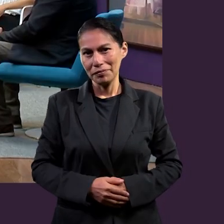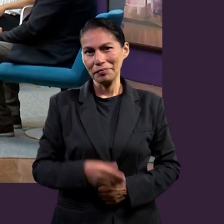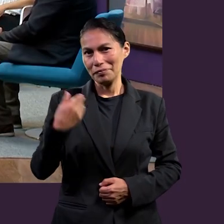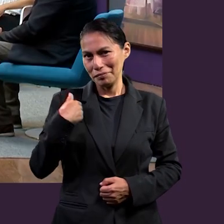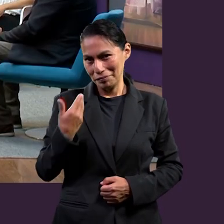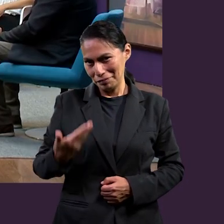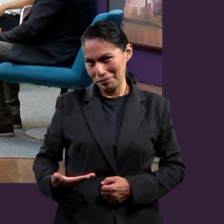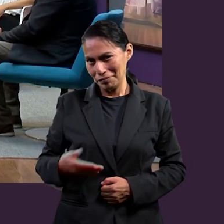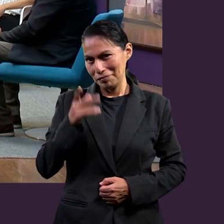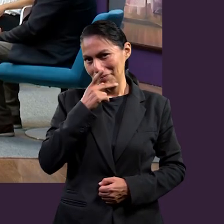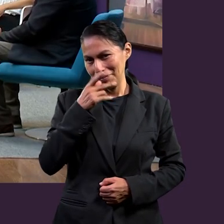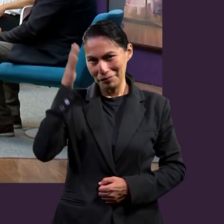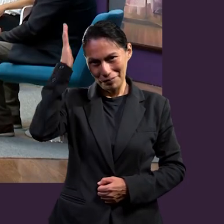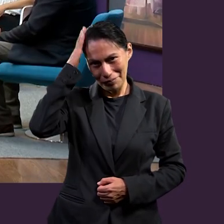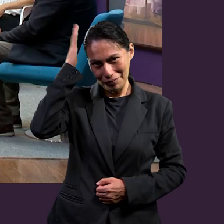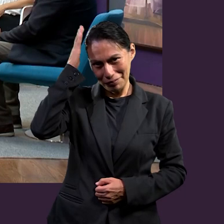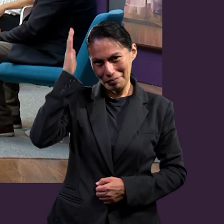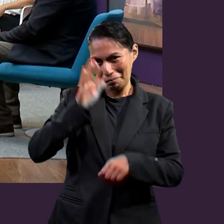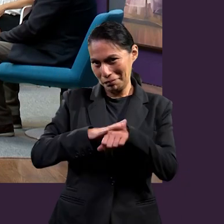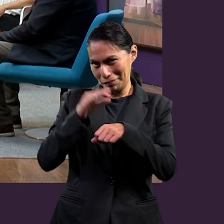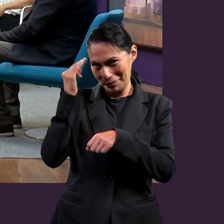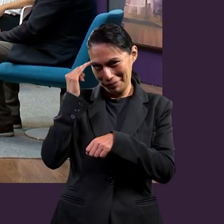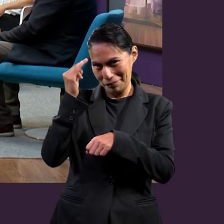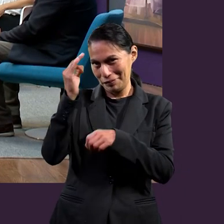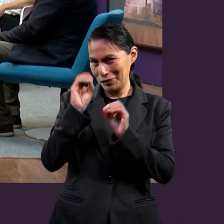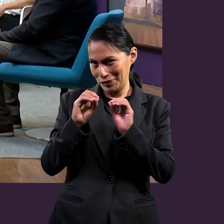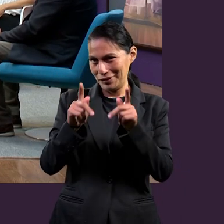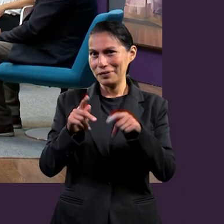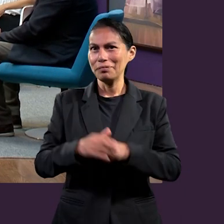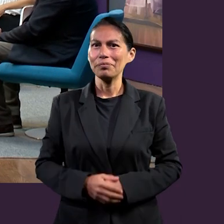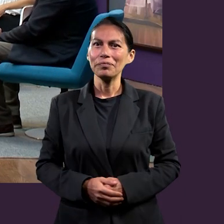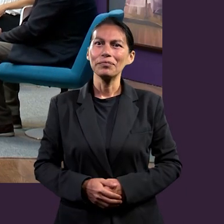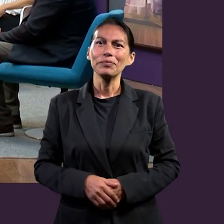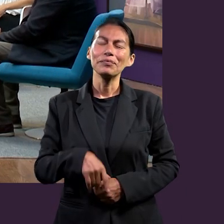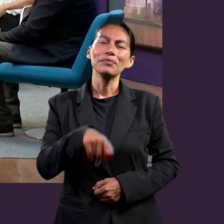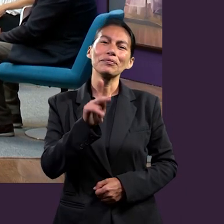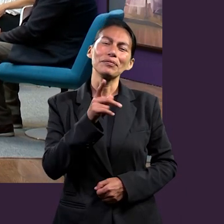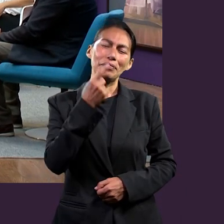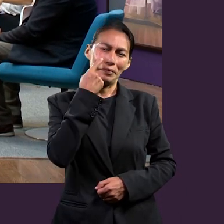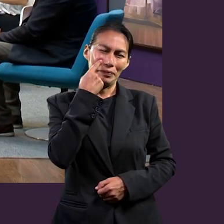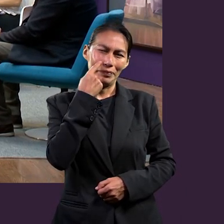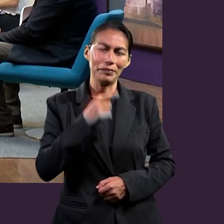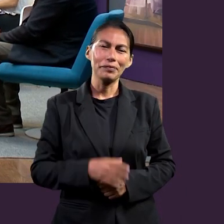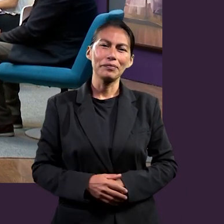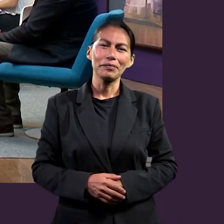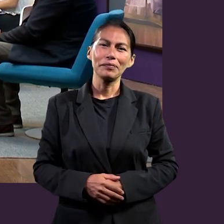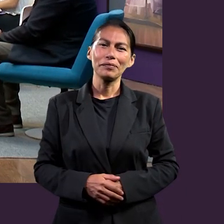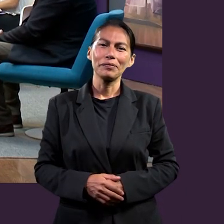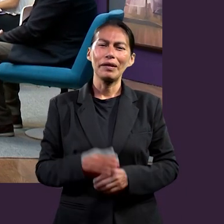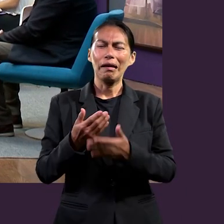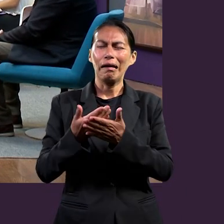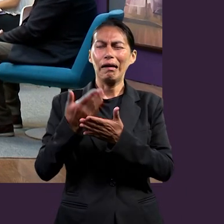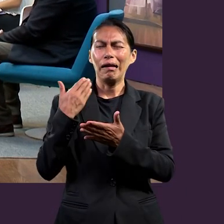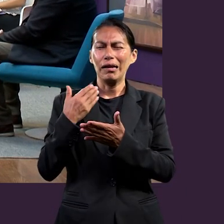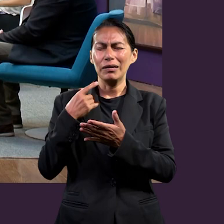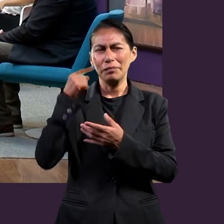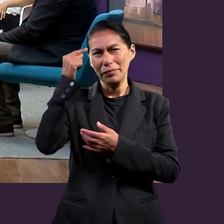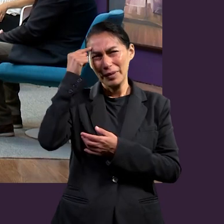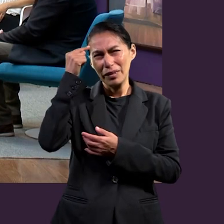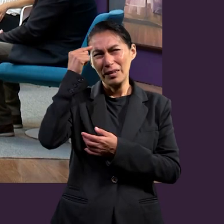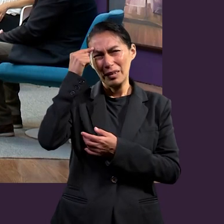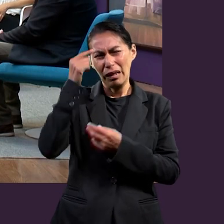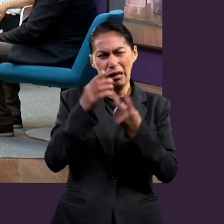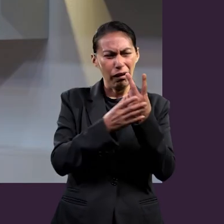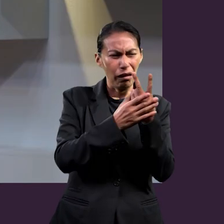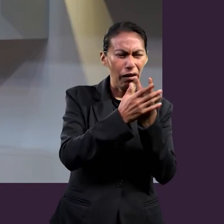Yo, como soy el pastor y soy el que dirige aquí, voy a tomarme más tiempo, ¿ok? Pero déjenme compartirles algo que a mí me llamó la atención cuando reflexionaba esto de